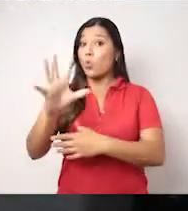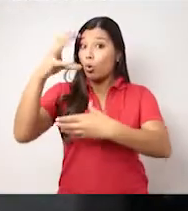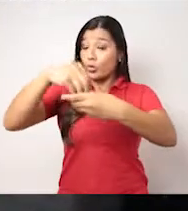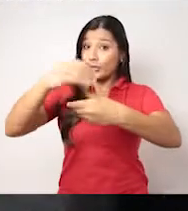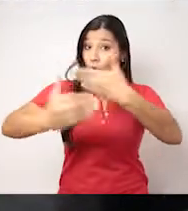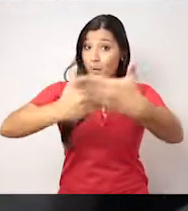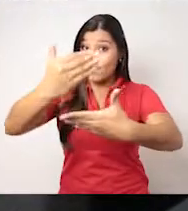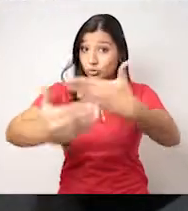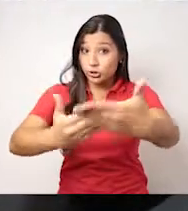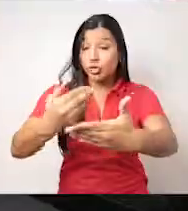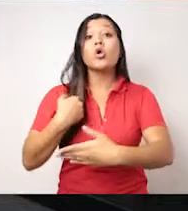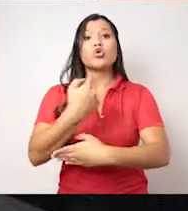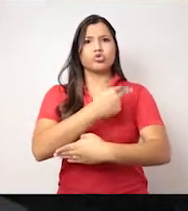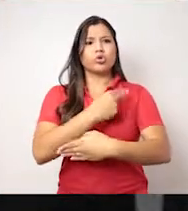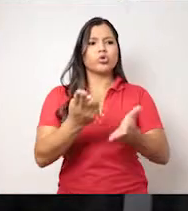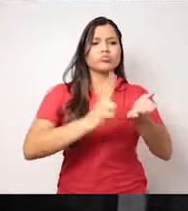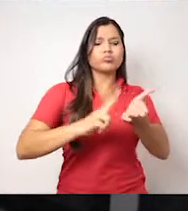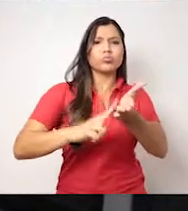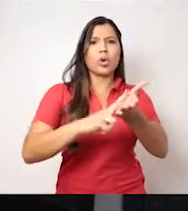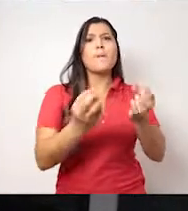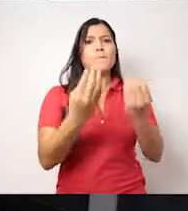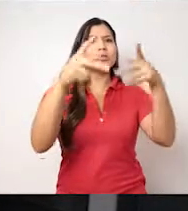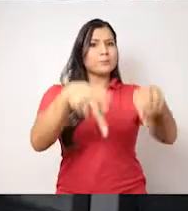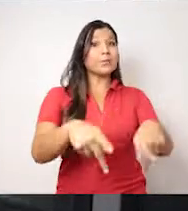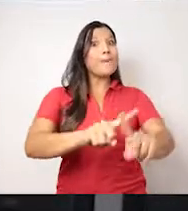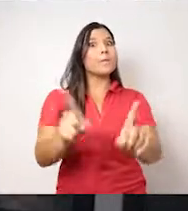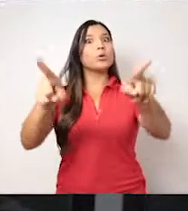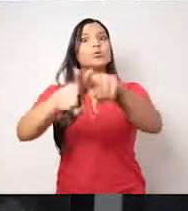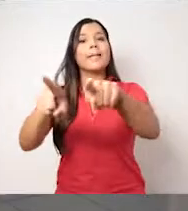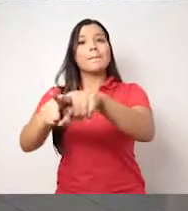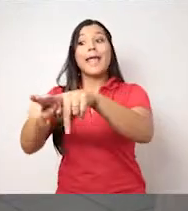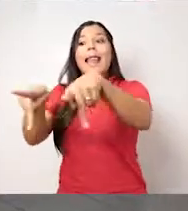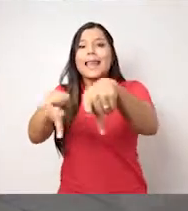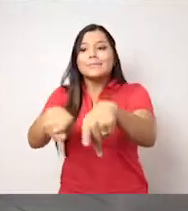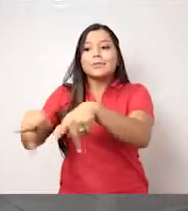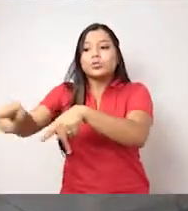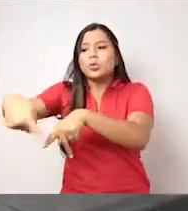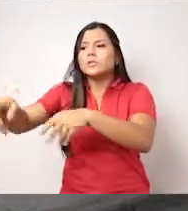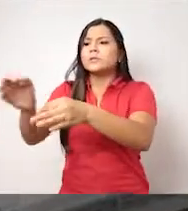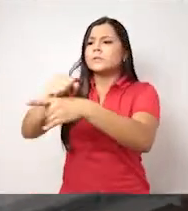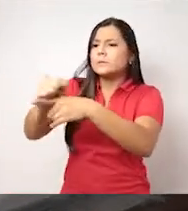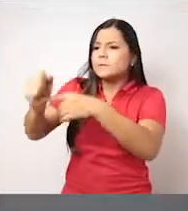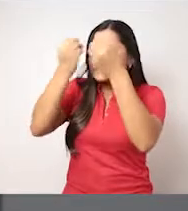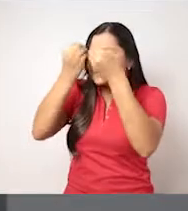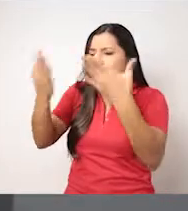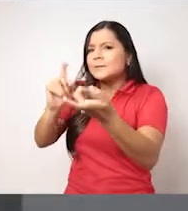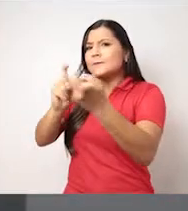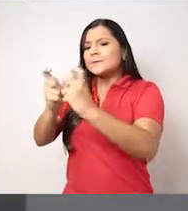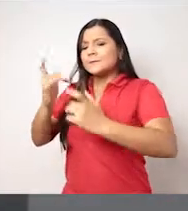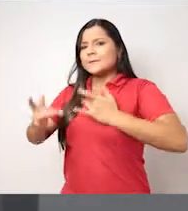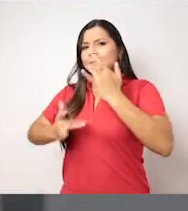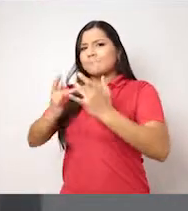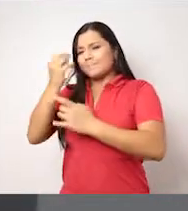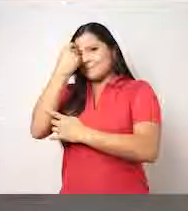Como parte de este proceso interno, no solo hemos incluido muchísimos colaboradores más, sino que la población ha sido sensibilizada y capacitada